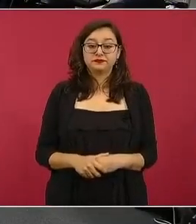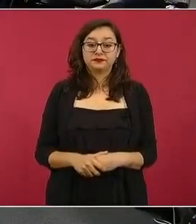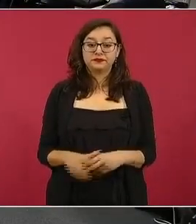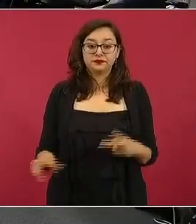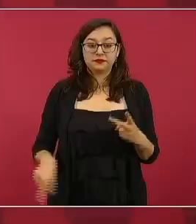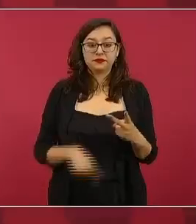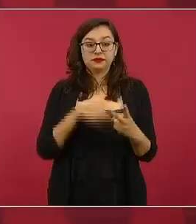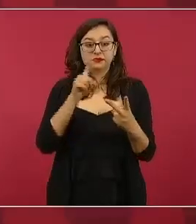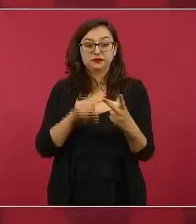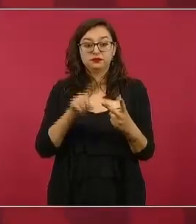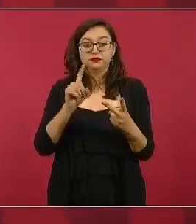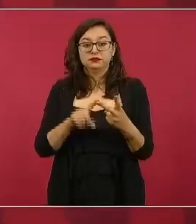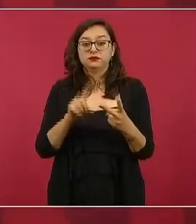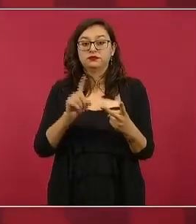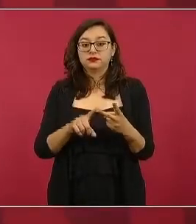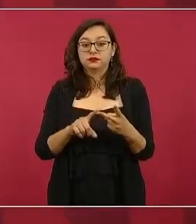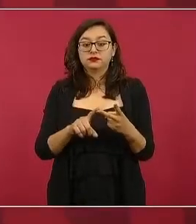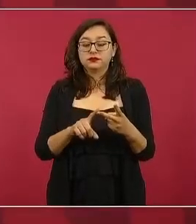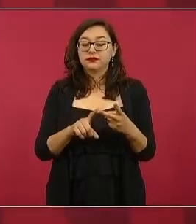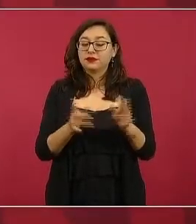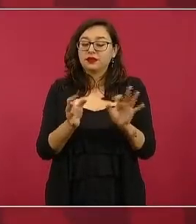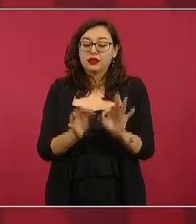es que yo creo en la igualdad